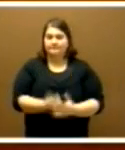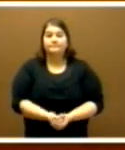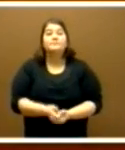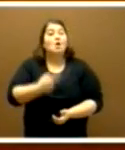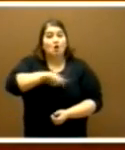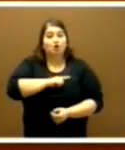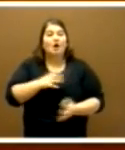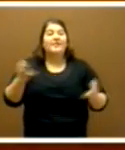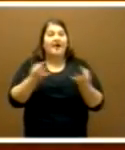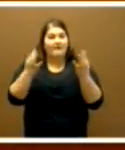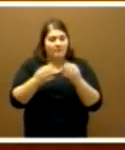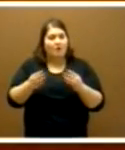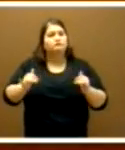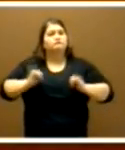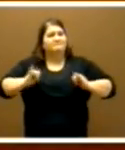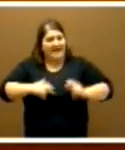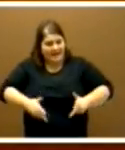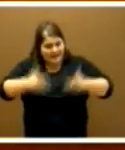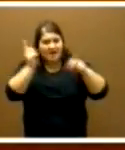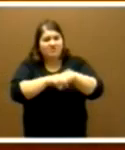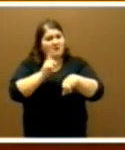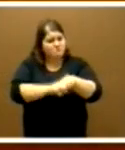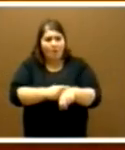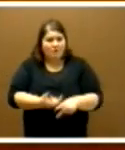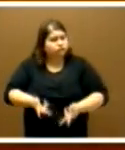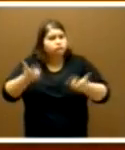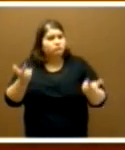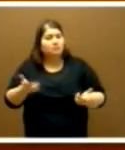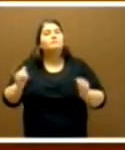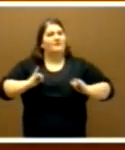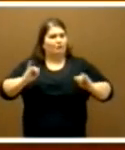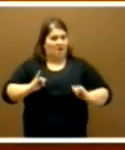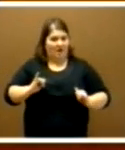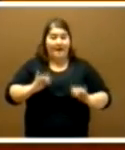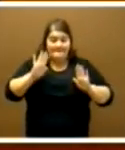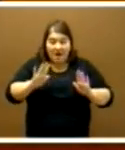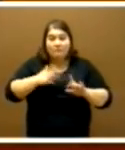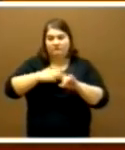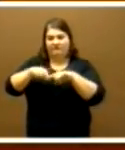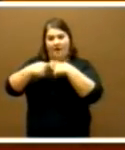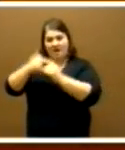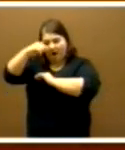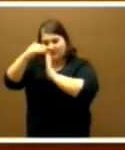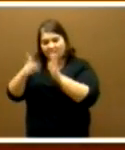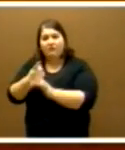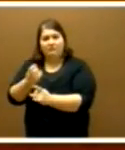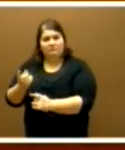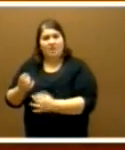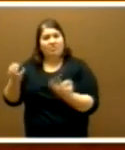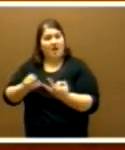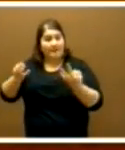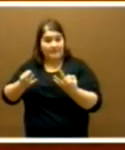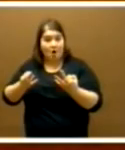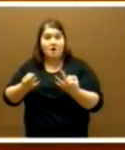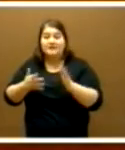que poder disfrutar libremente de nuestro tiempo, sin desatender por ello las necesidades de nuestra familia y sin que ambas